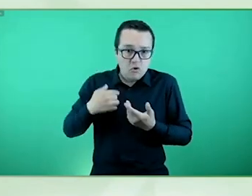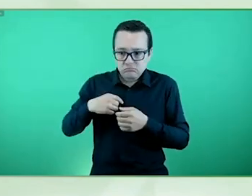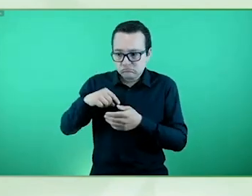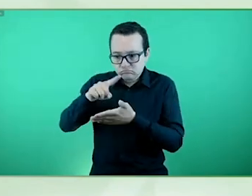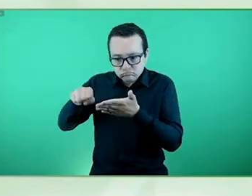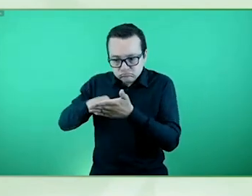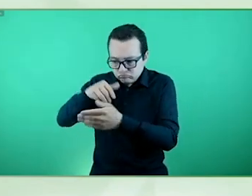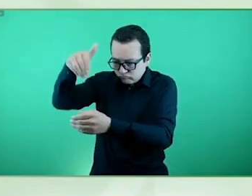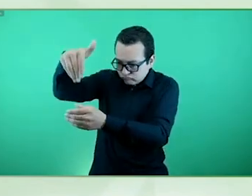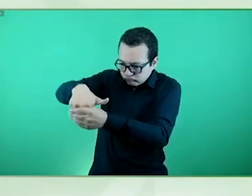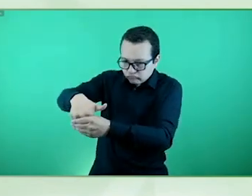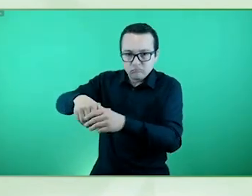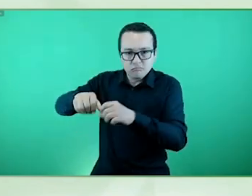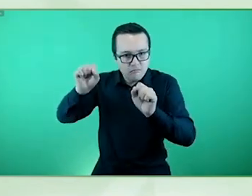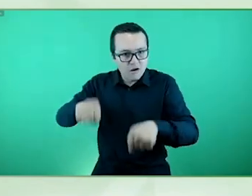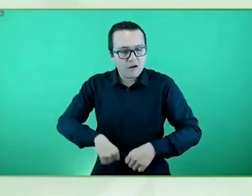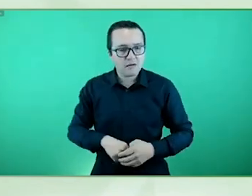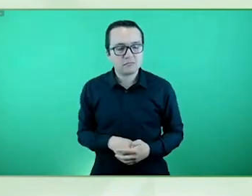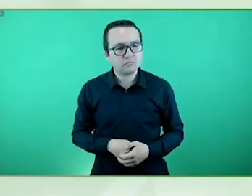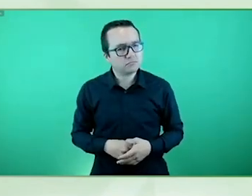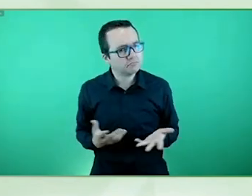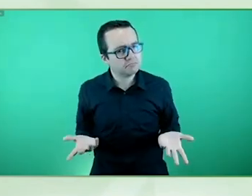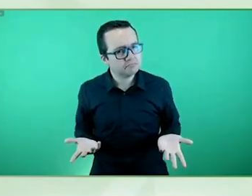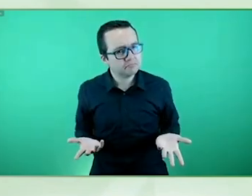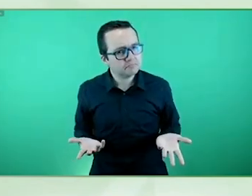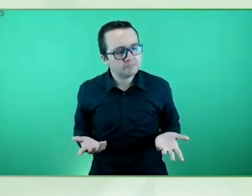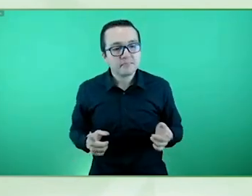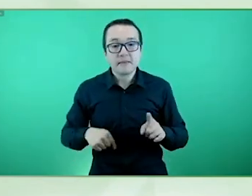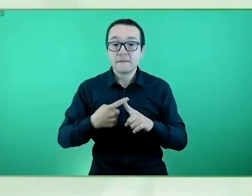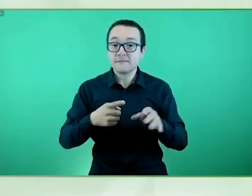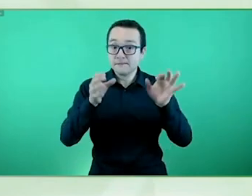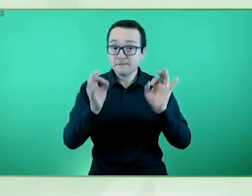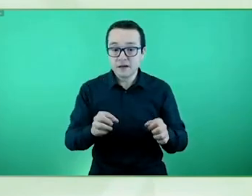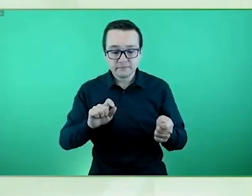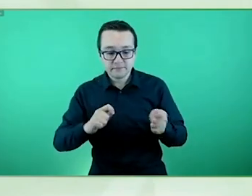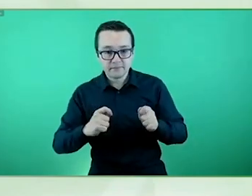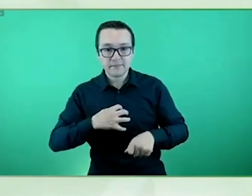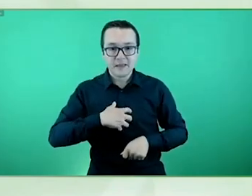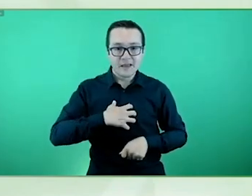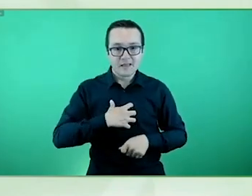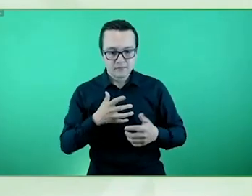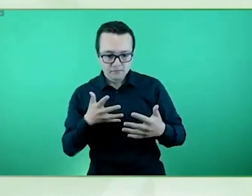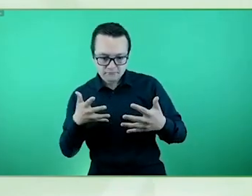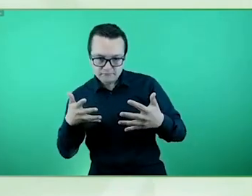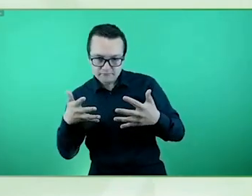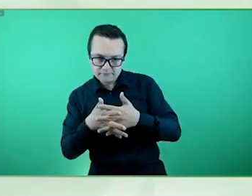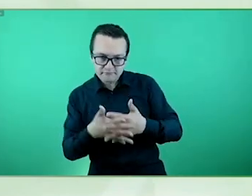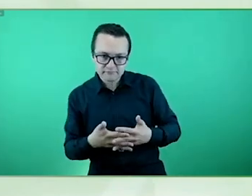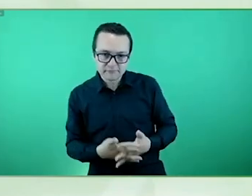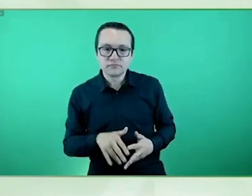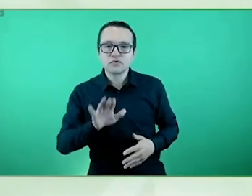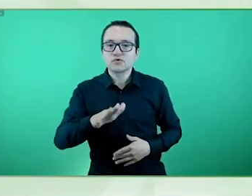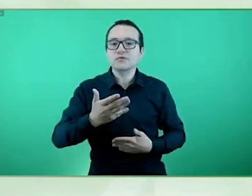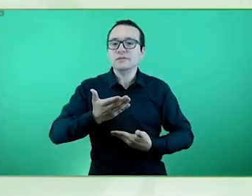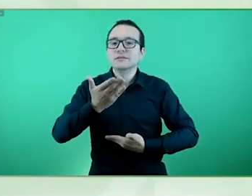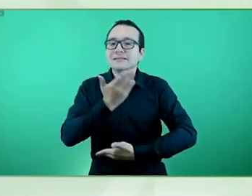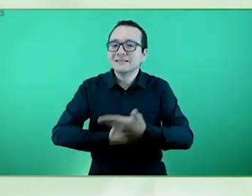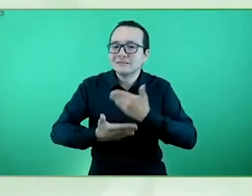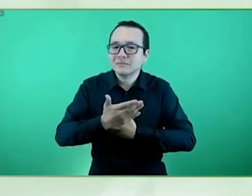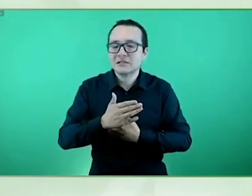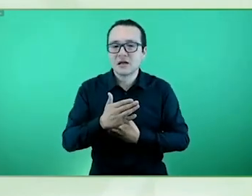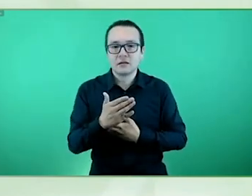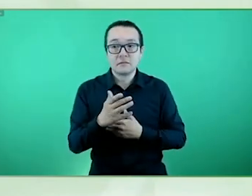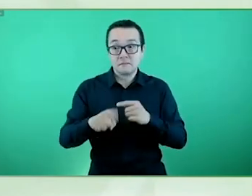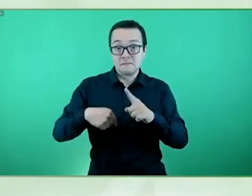adaptación adecuada a los distintos tipos de discapacidad las barreras arquitectónicas en los